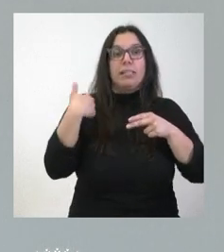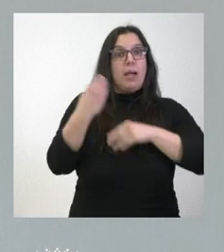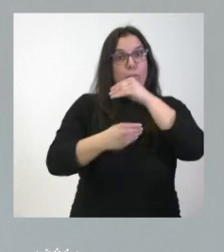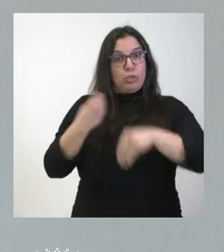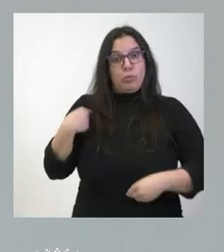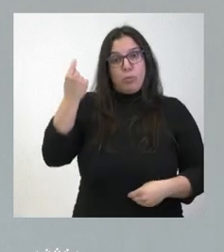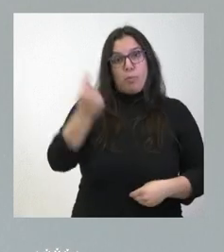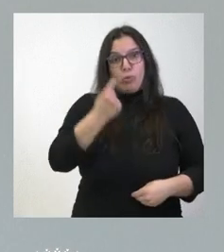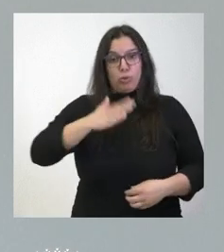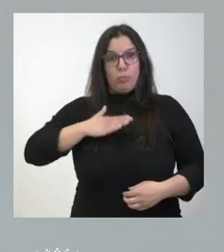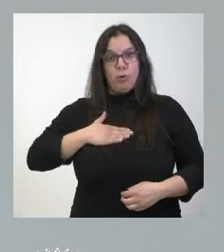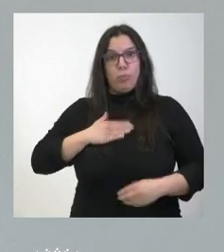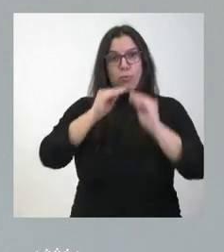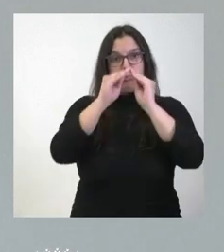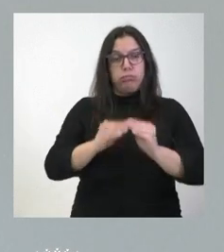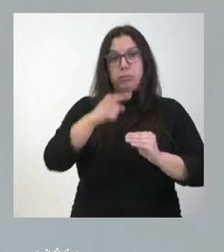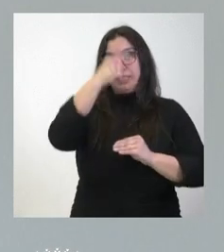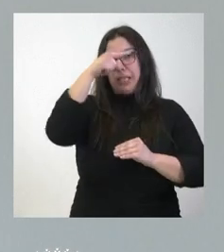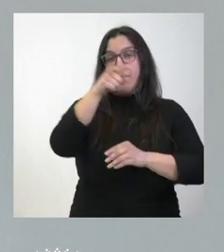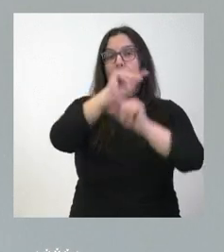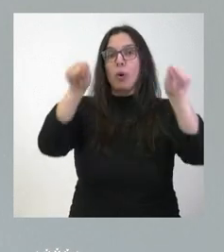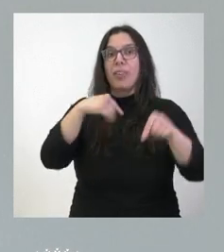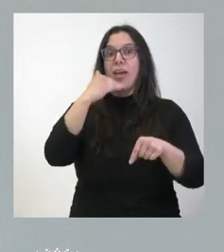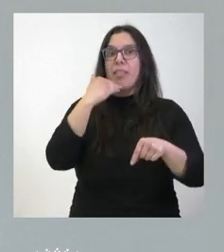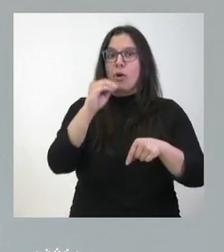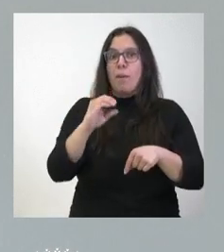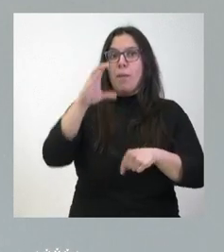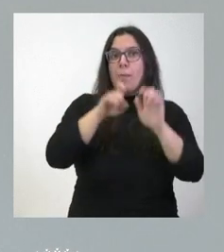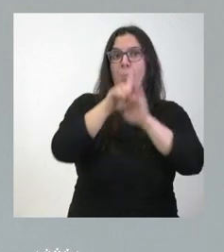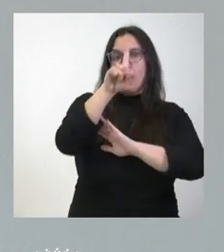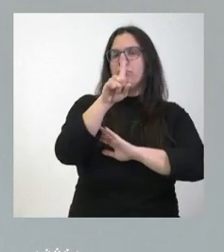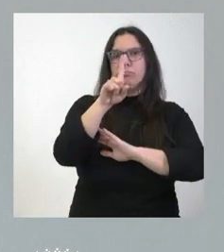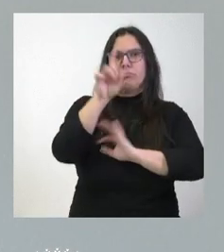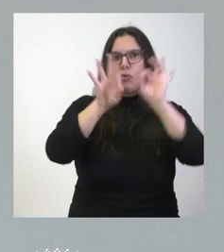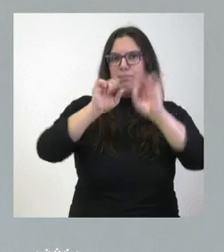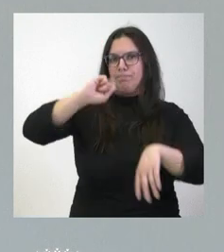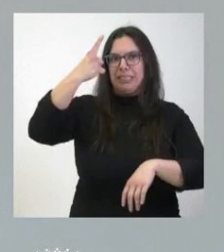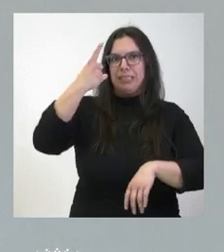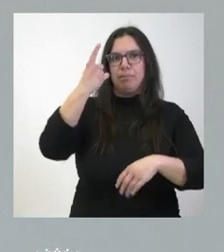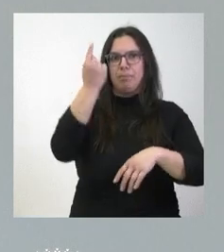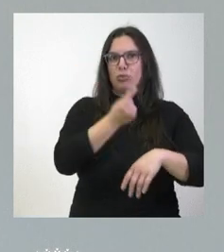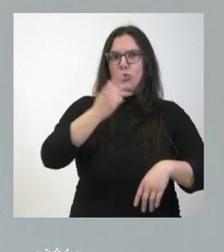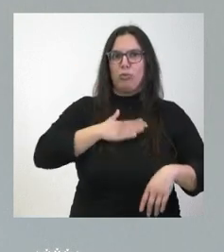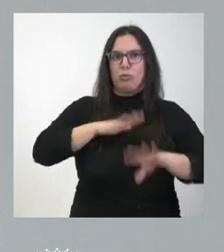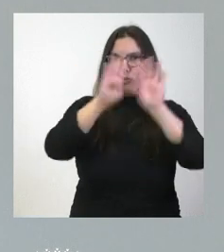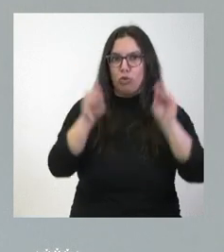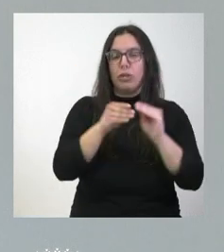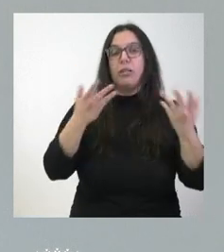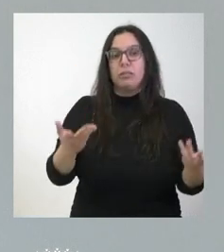este año, donde, como usted sabe, la provincia de Zamora es una de las que más crecen en el presupuesto de la Junta de Castilla y León, incluso